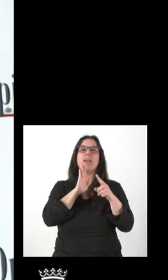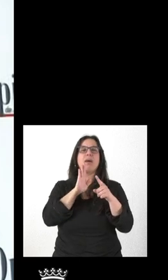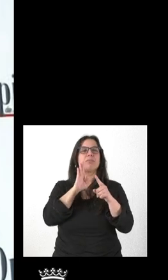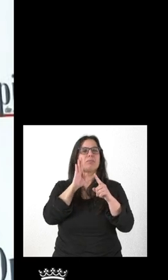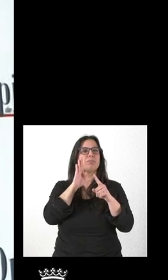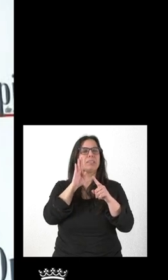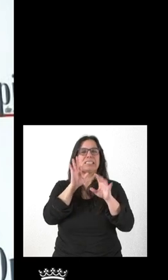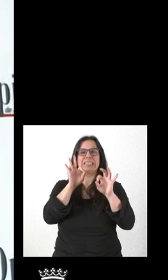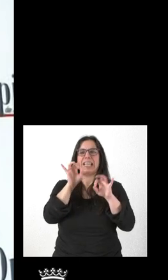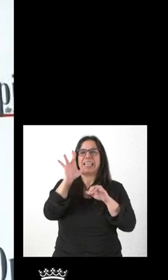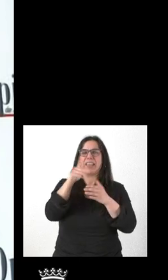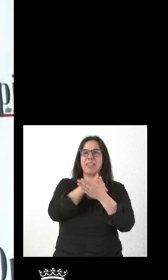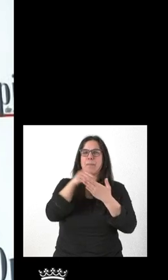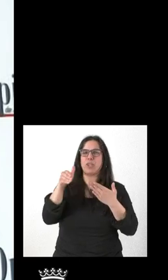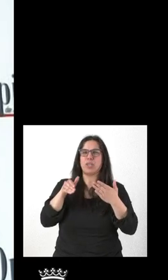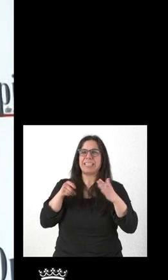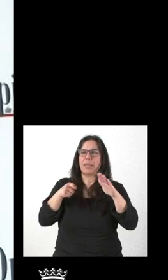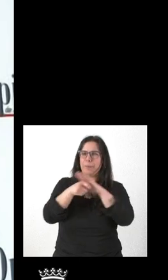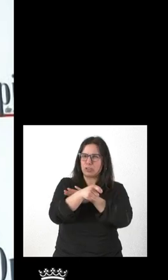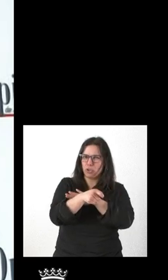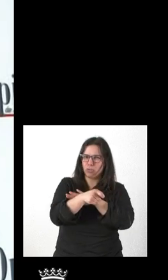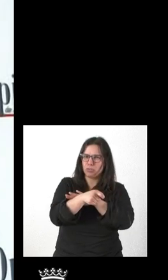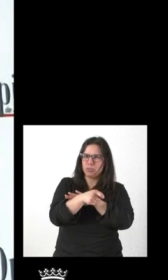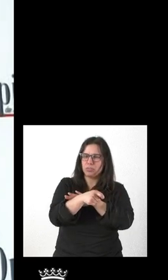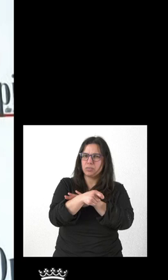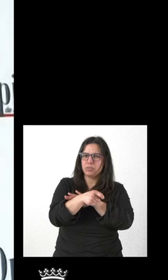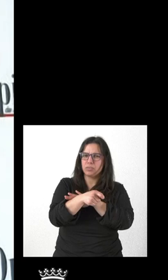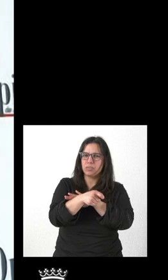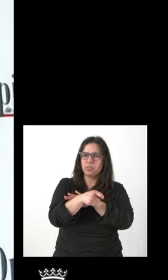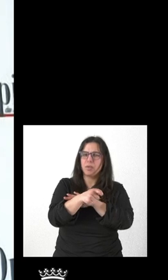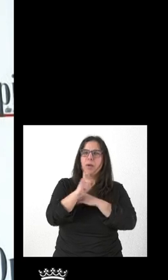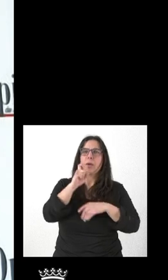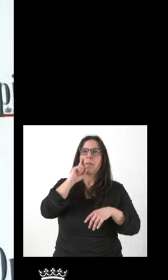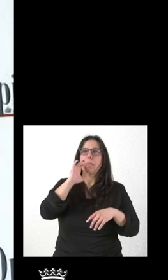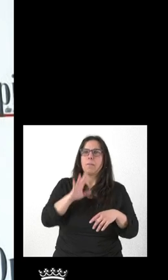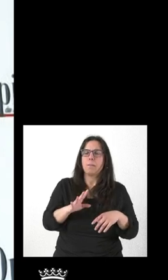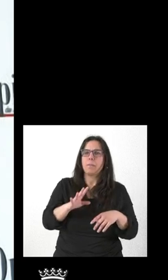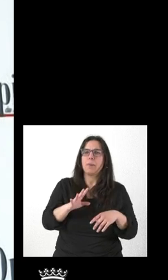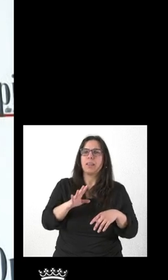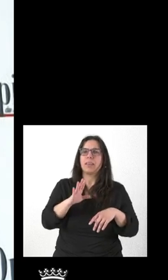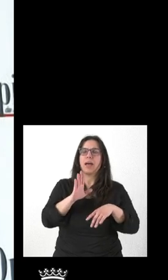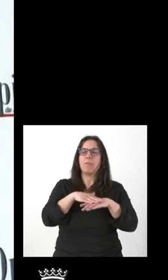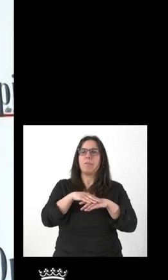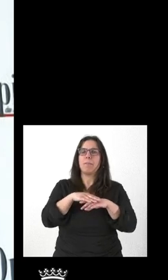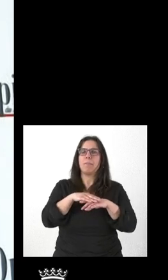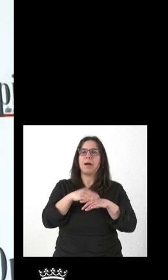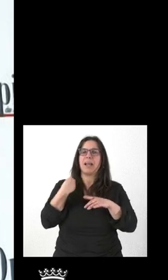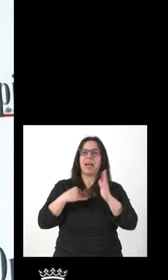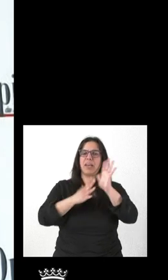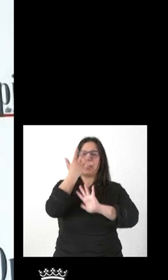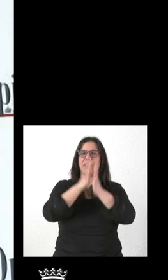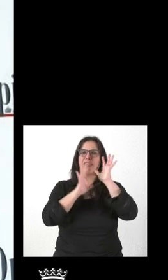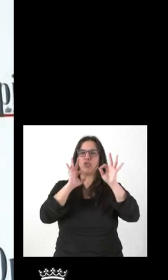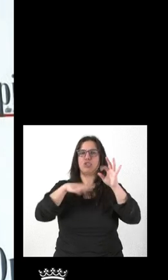de inversión. Daba la impresión de que se acogerían los incendios de la Sierra de Culebra, pero luego ha metido